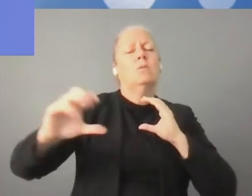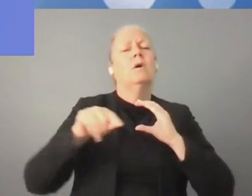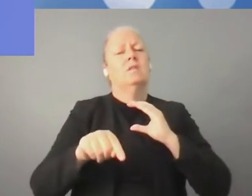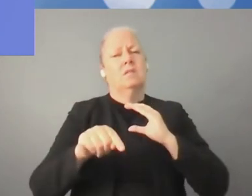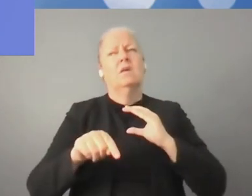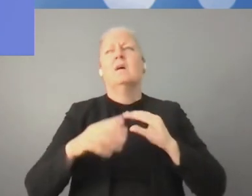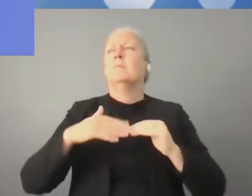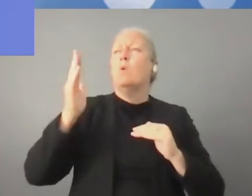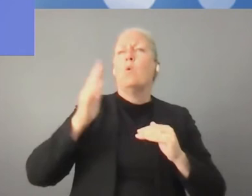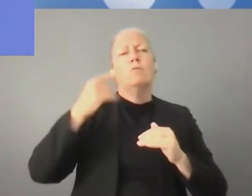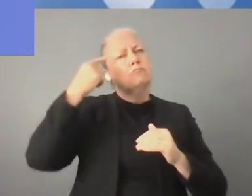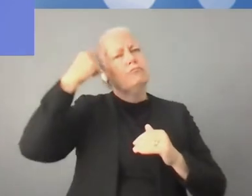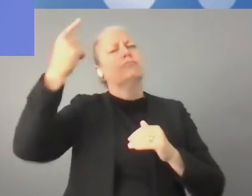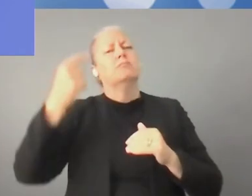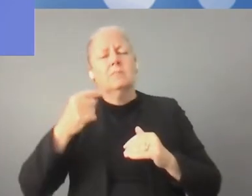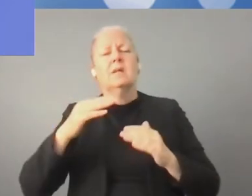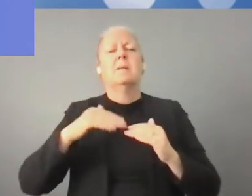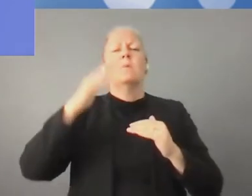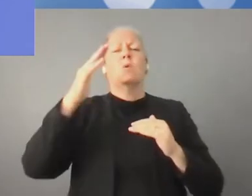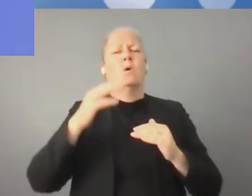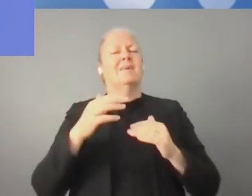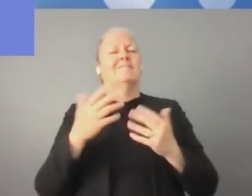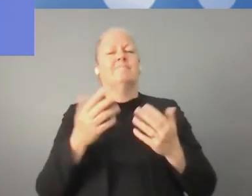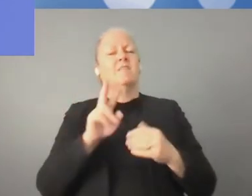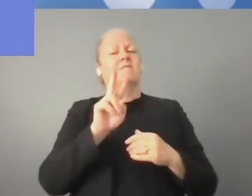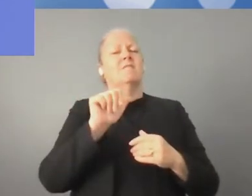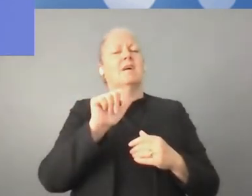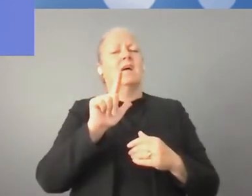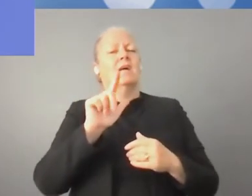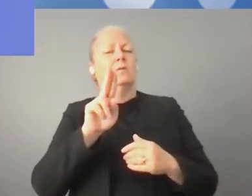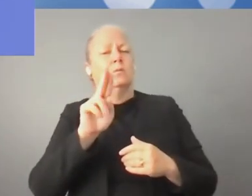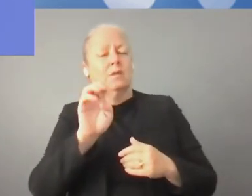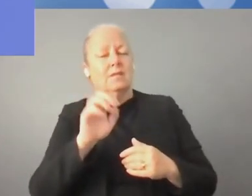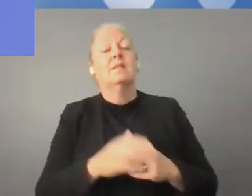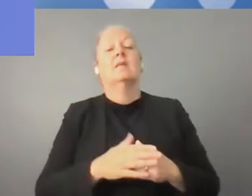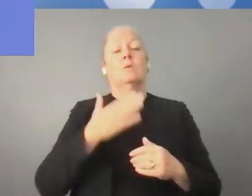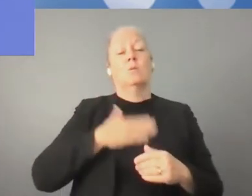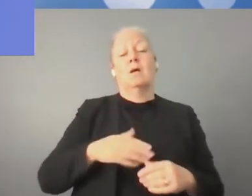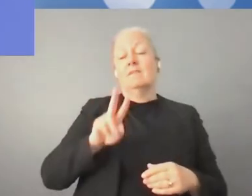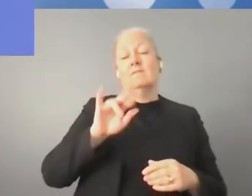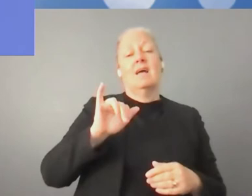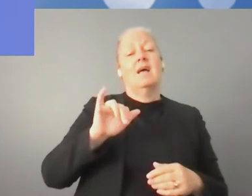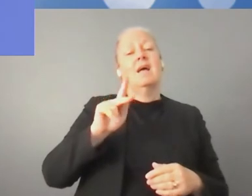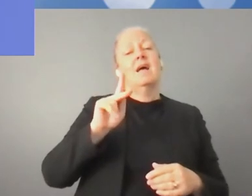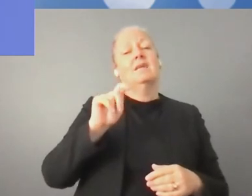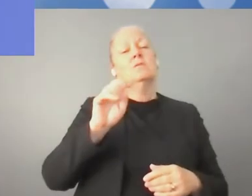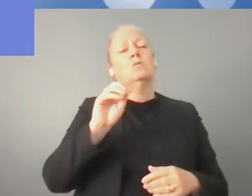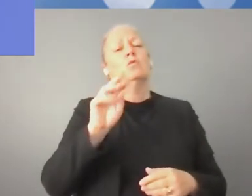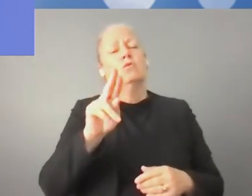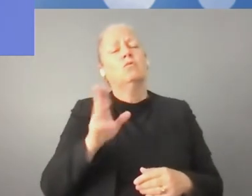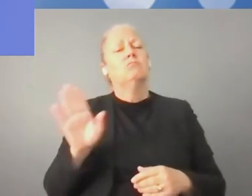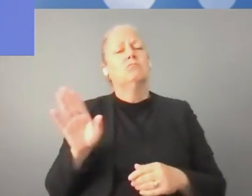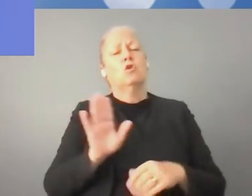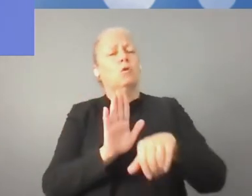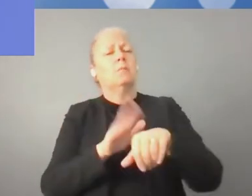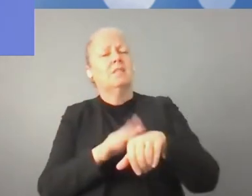a Internet rápido, a Internet de banda ancha. Asimismo, queremos también garantizar el